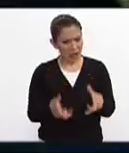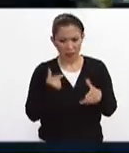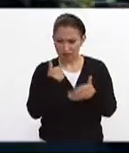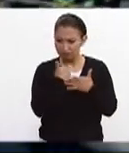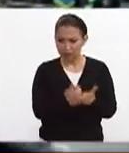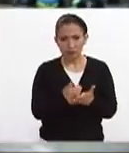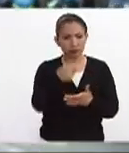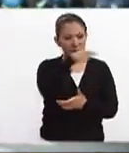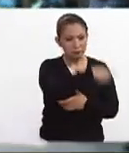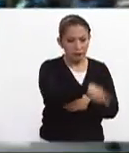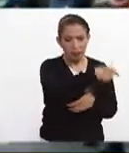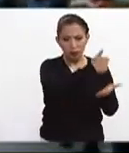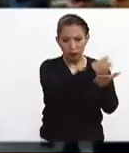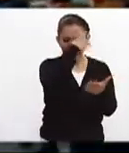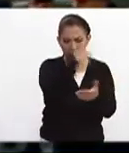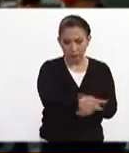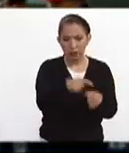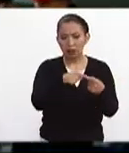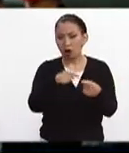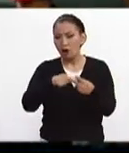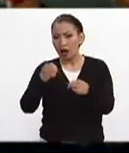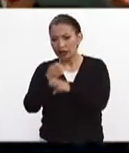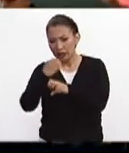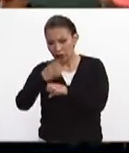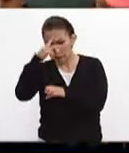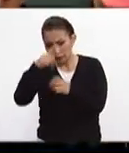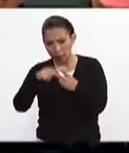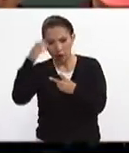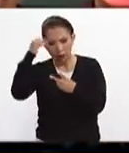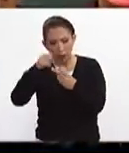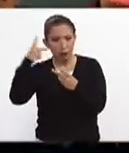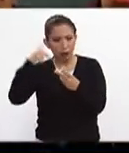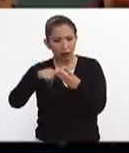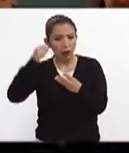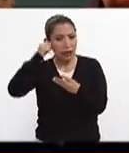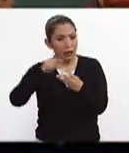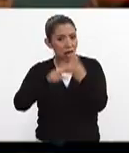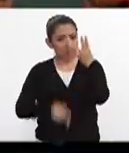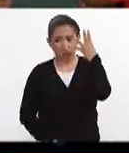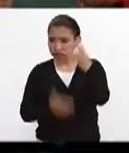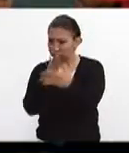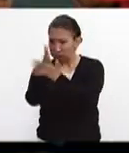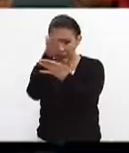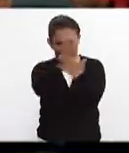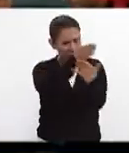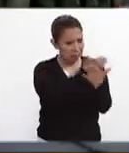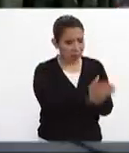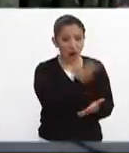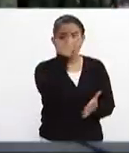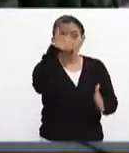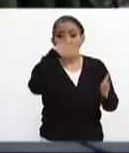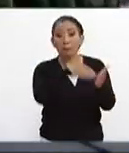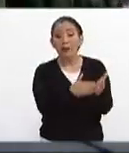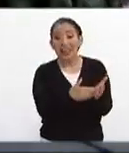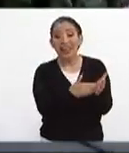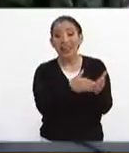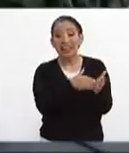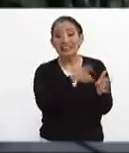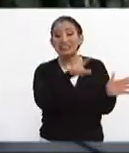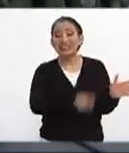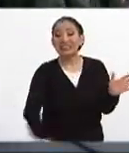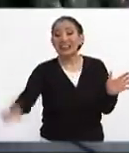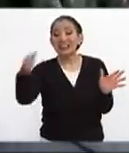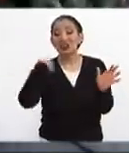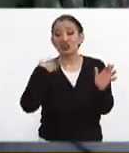tanto de la Ciudad de México como de los Estados de México, Morelos, Puebla y Guerrero, ocho mil setecientos